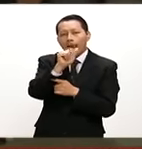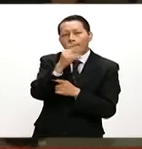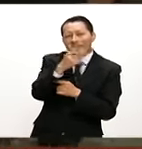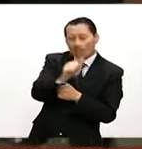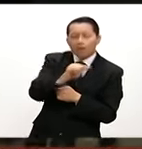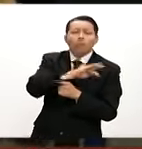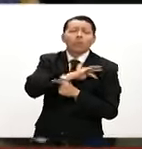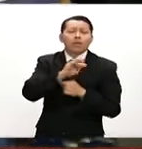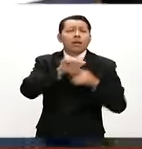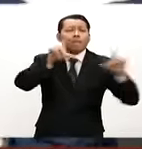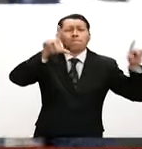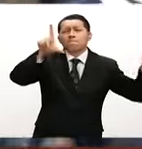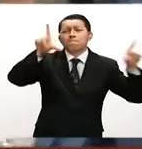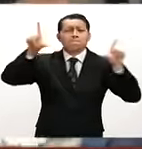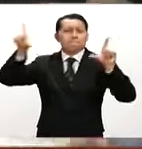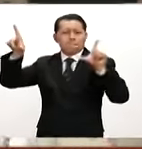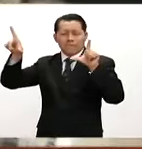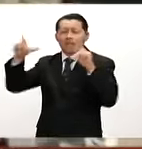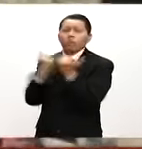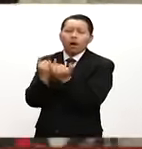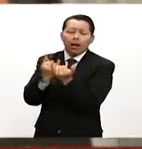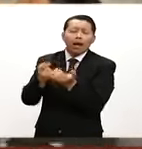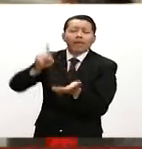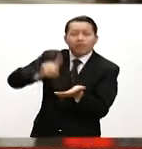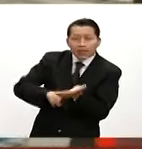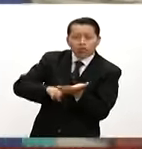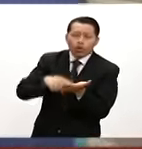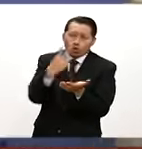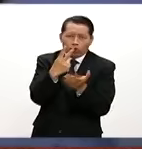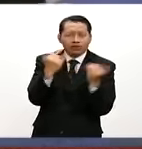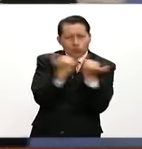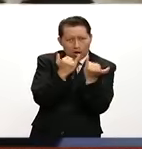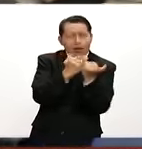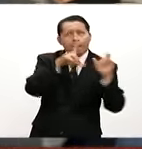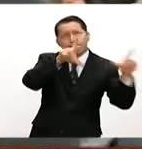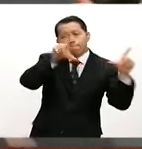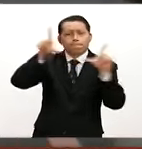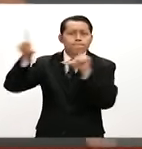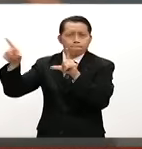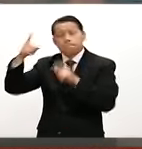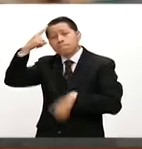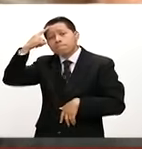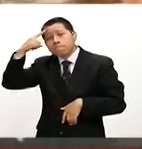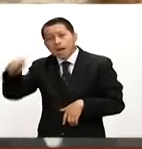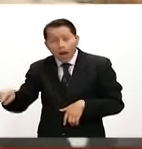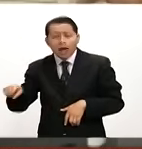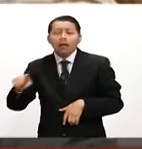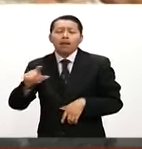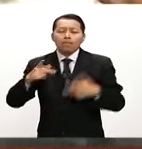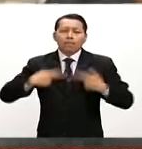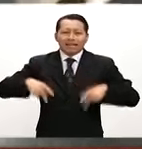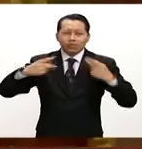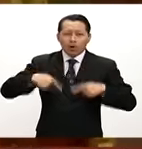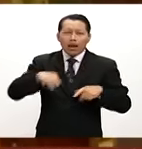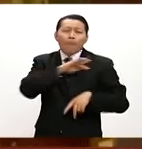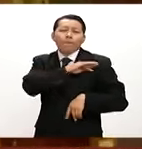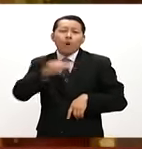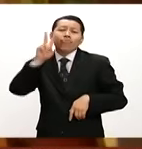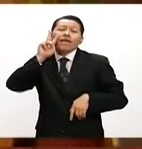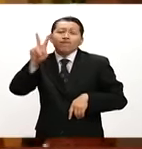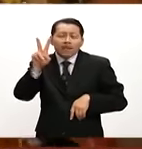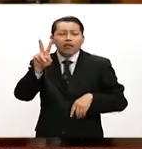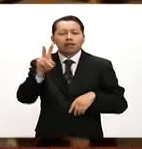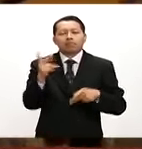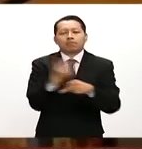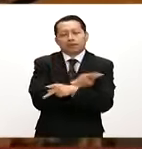interior del Palacio, para que todos los asistentes puedan ser parte de este tributo que le hace el